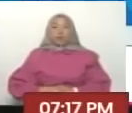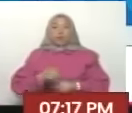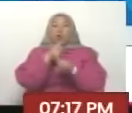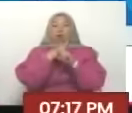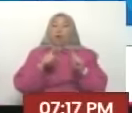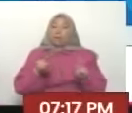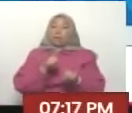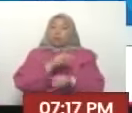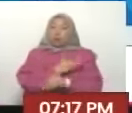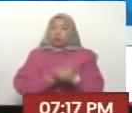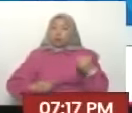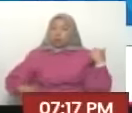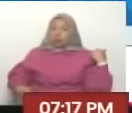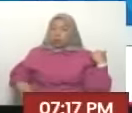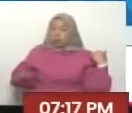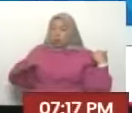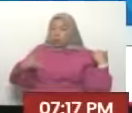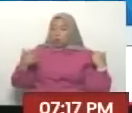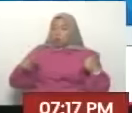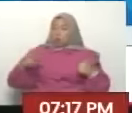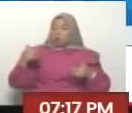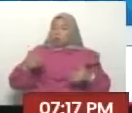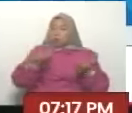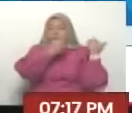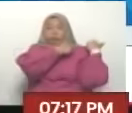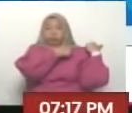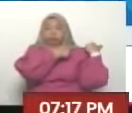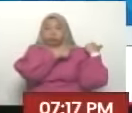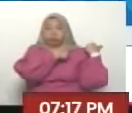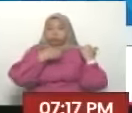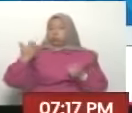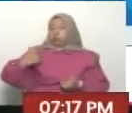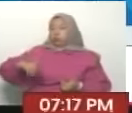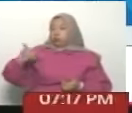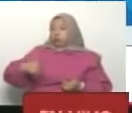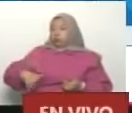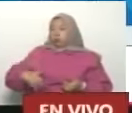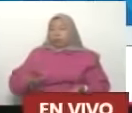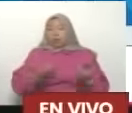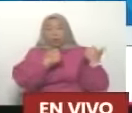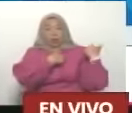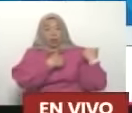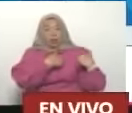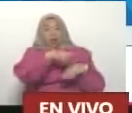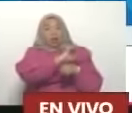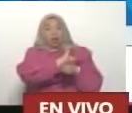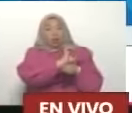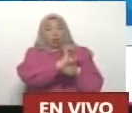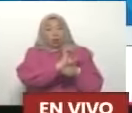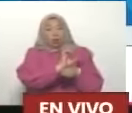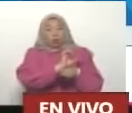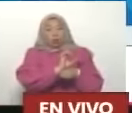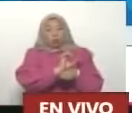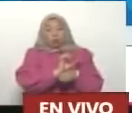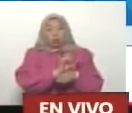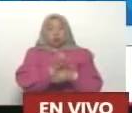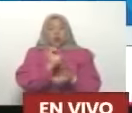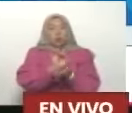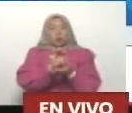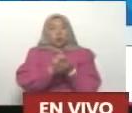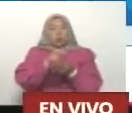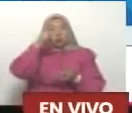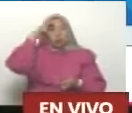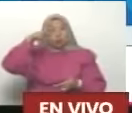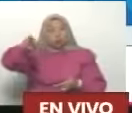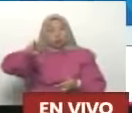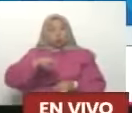presidente entonces le dijeron a Milley te encargas tú Novoa te encargas tú y le autorizaron le santiguaron el